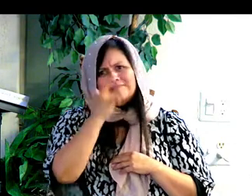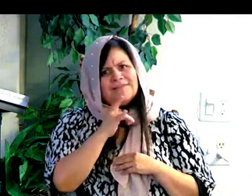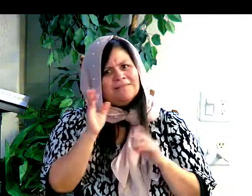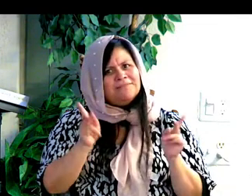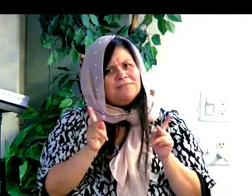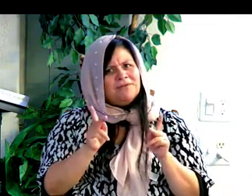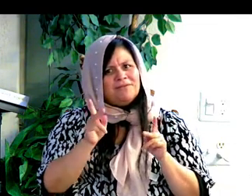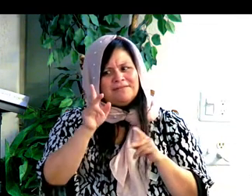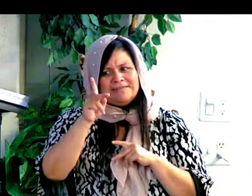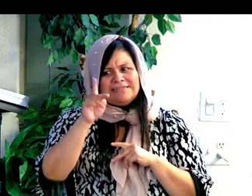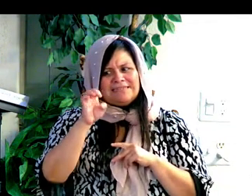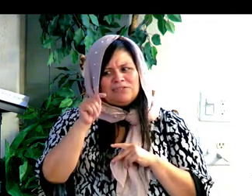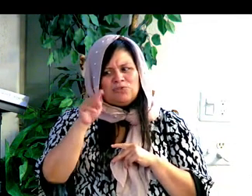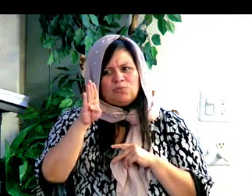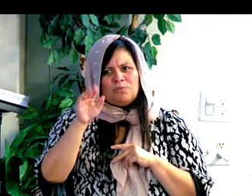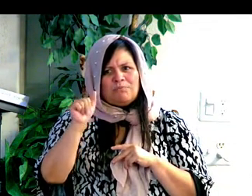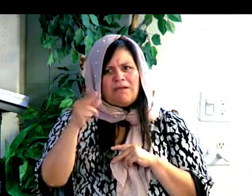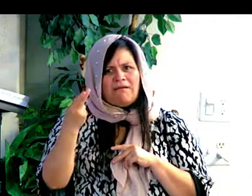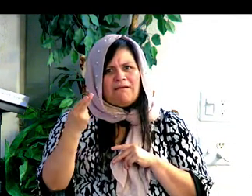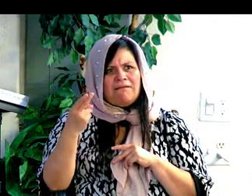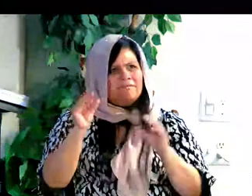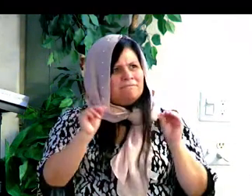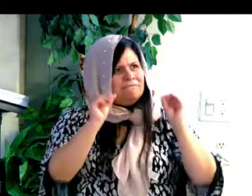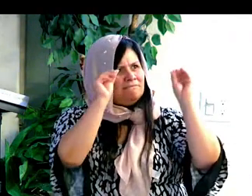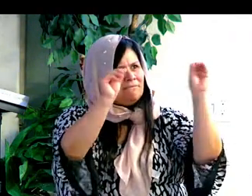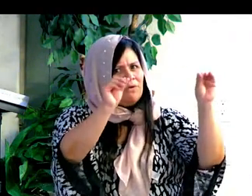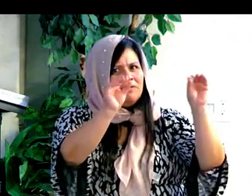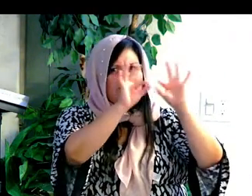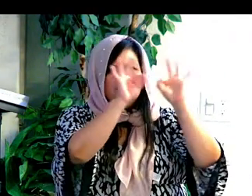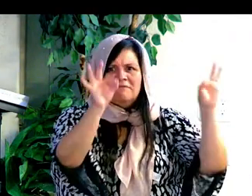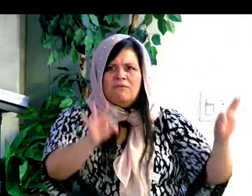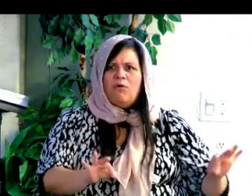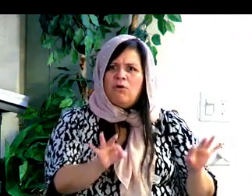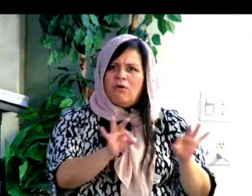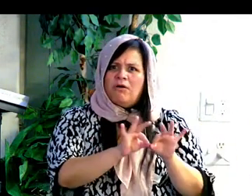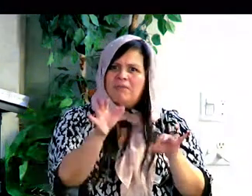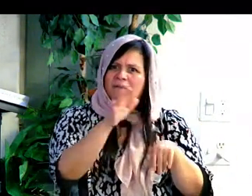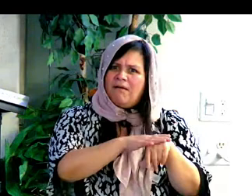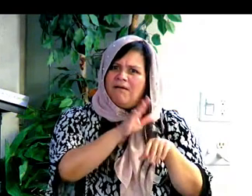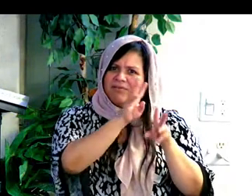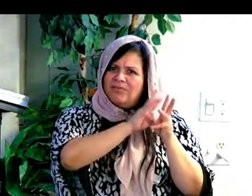Dice, ¿qué es eso con las ketubahs allí en las paredes?